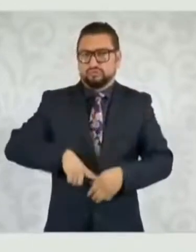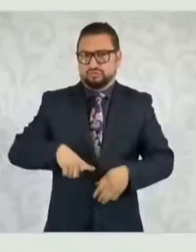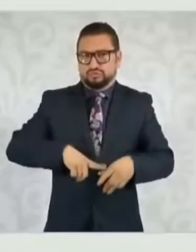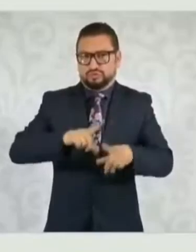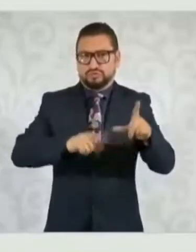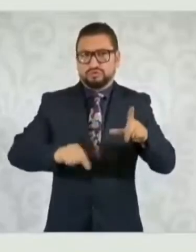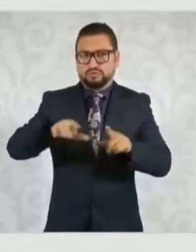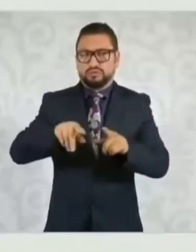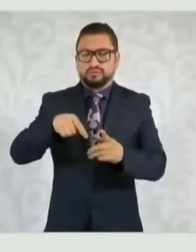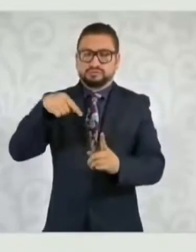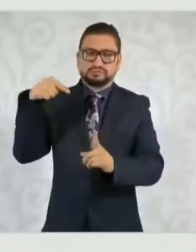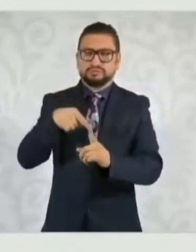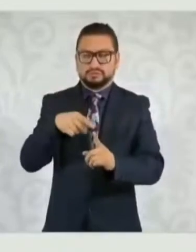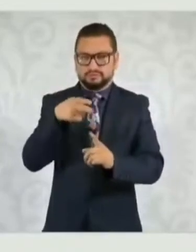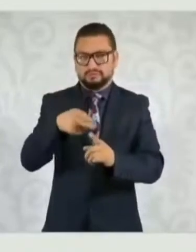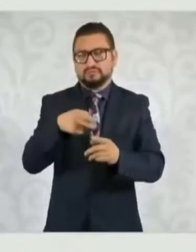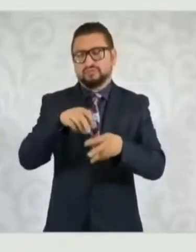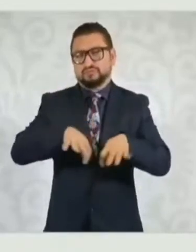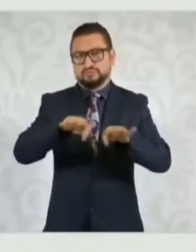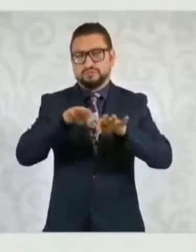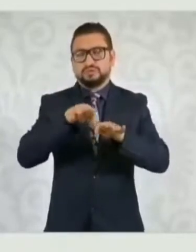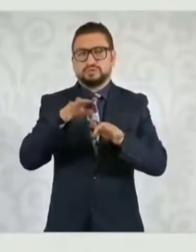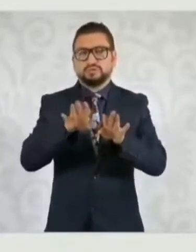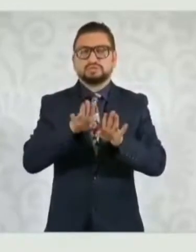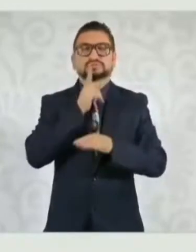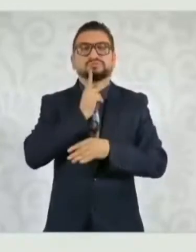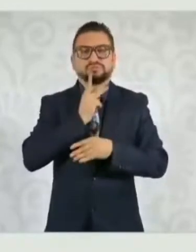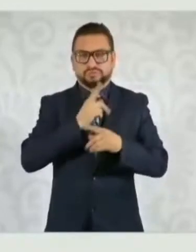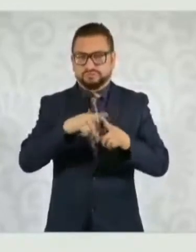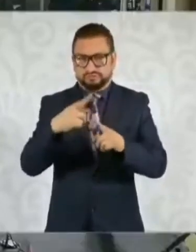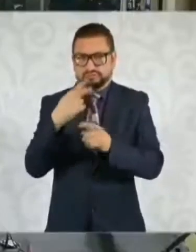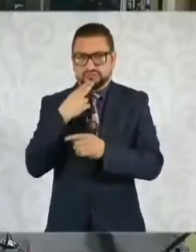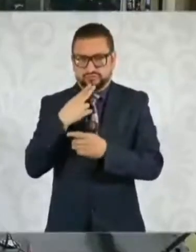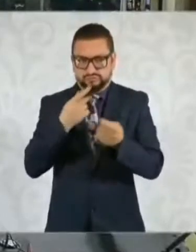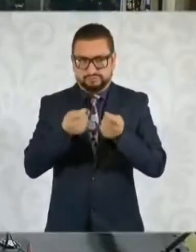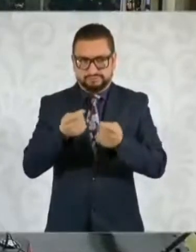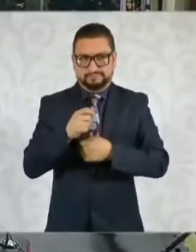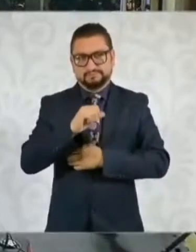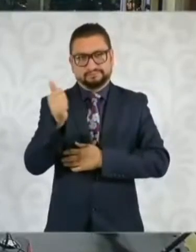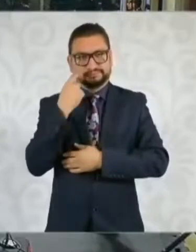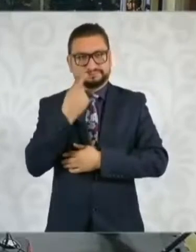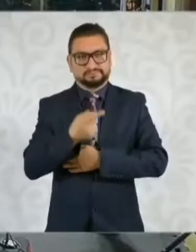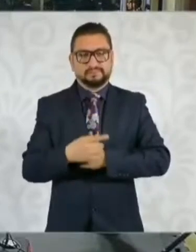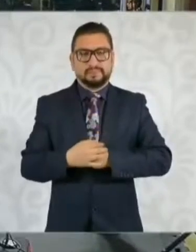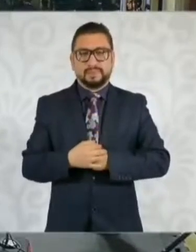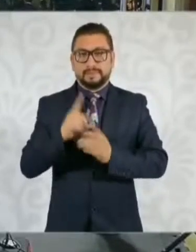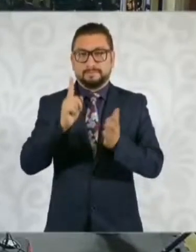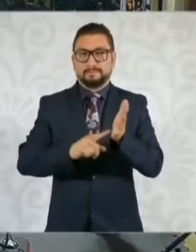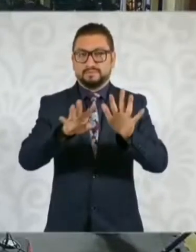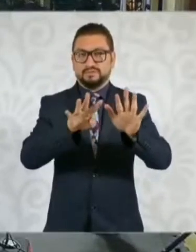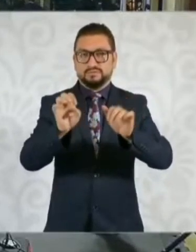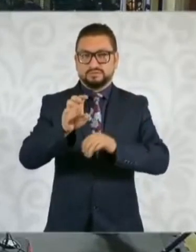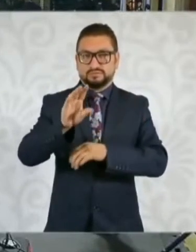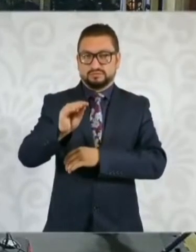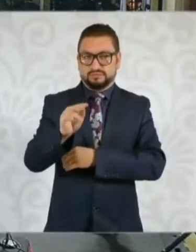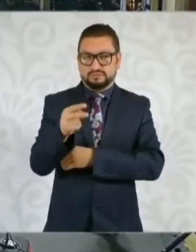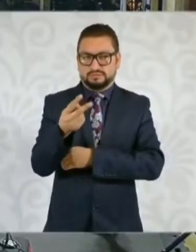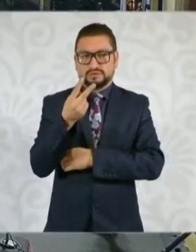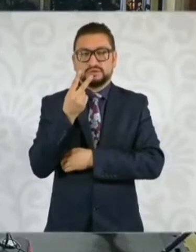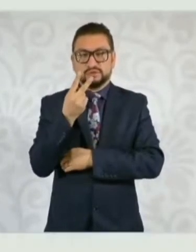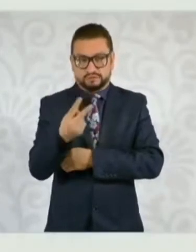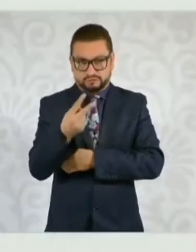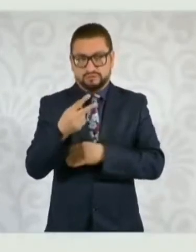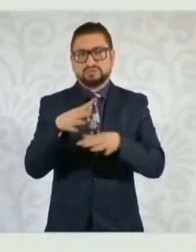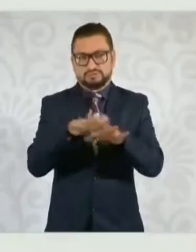centralización en el manejo de los recursos de hidrocarburos. En 1992 se